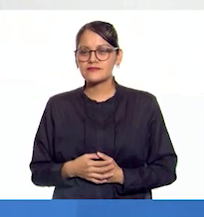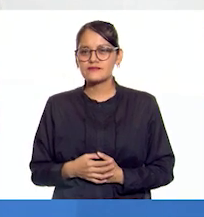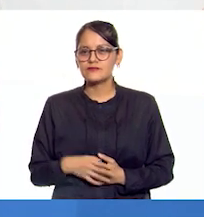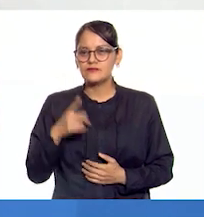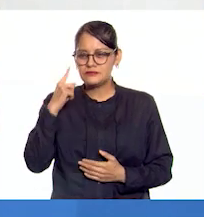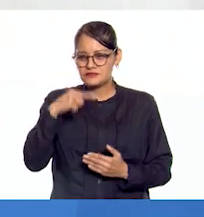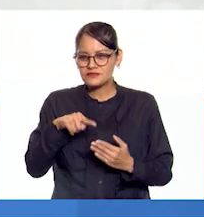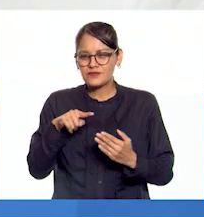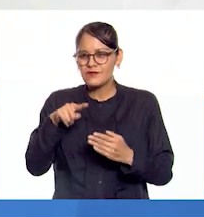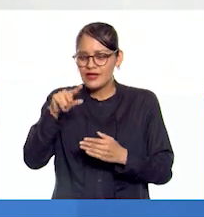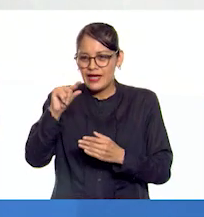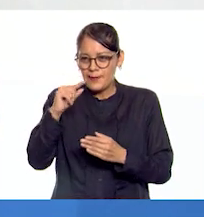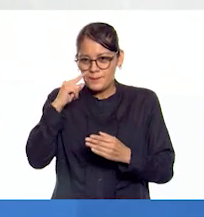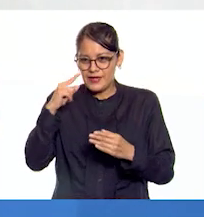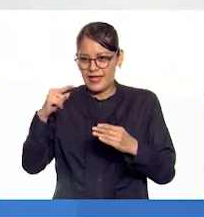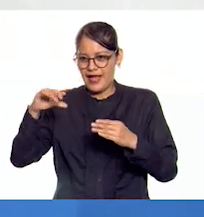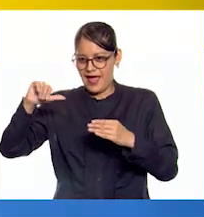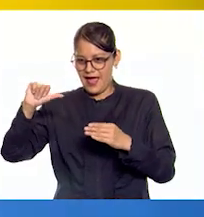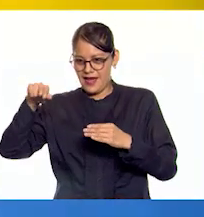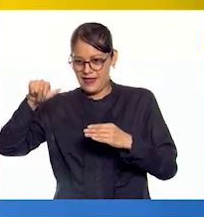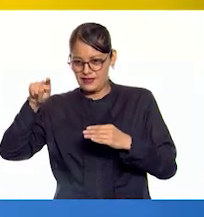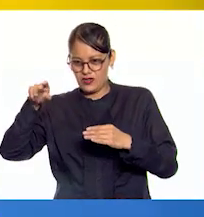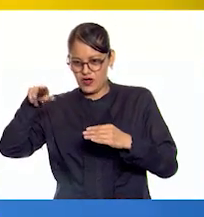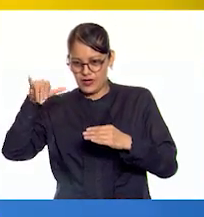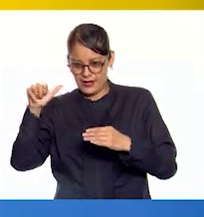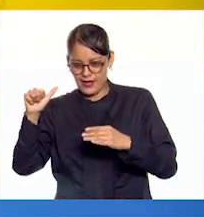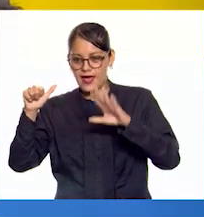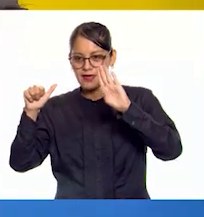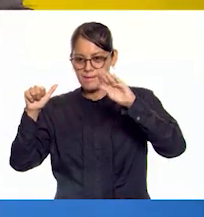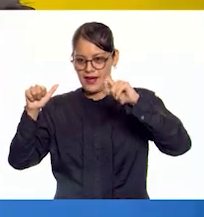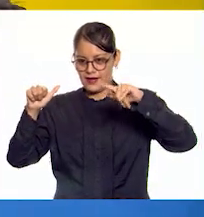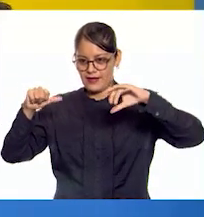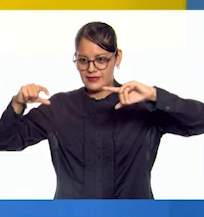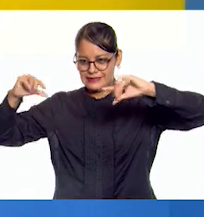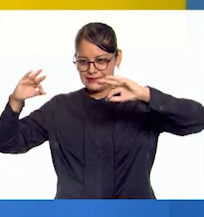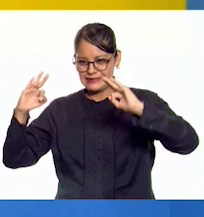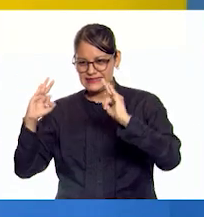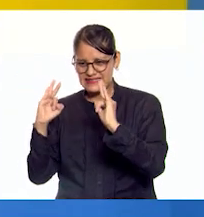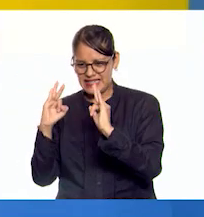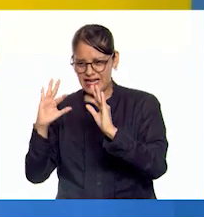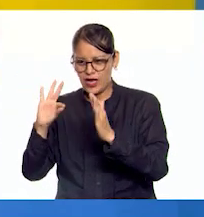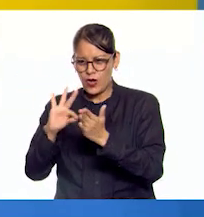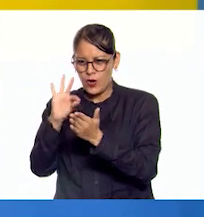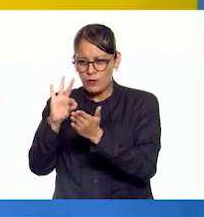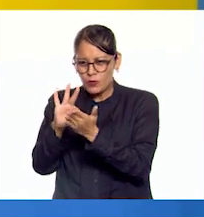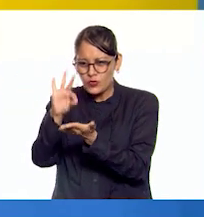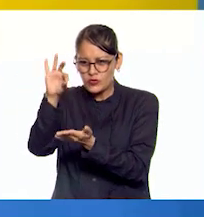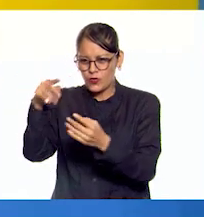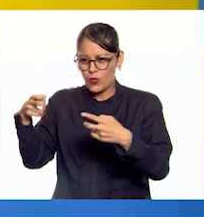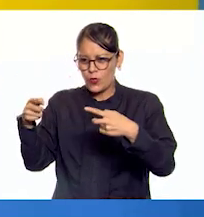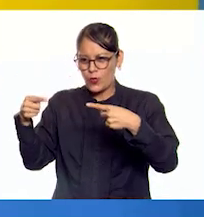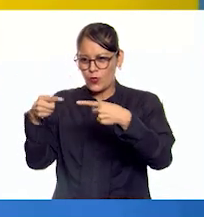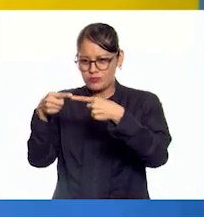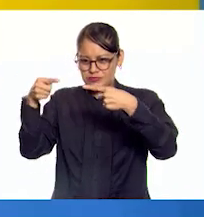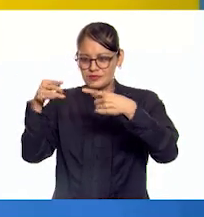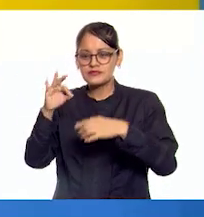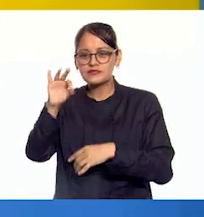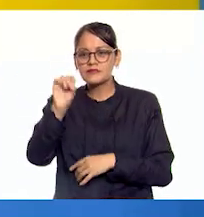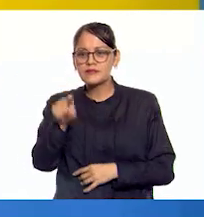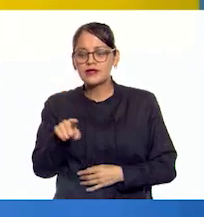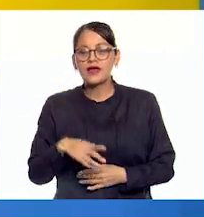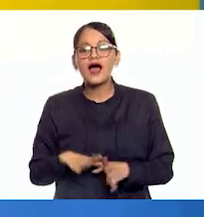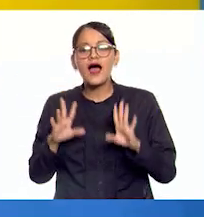Está justamente uniendo Anatolia y la península de los Balcanes. Esa unión. Por aquí.